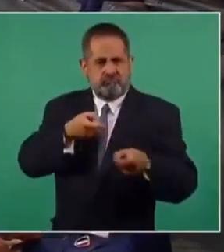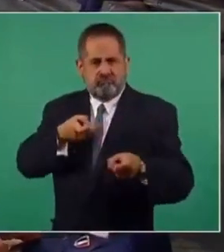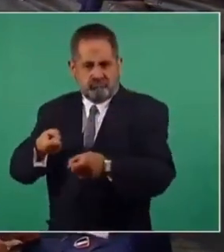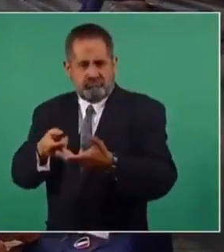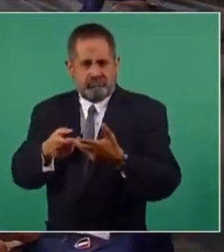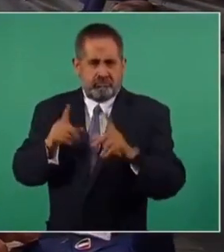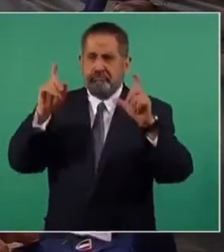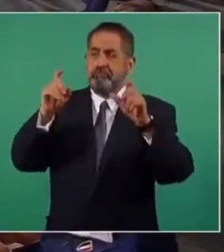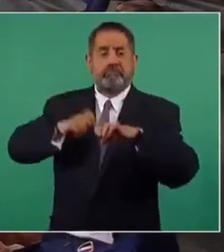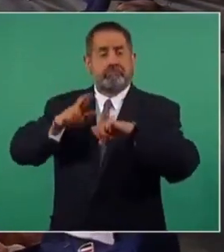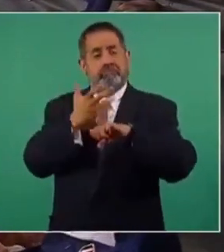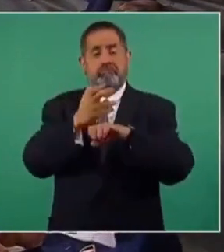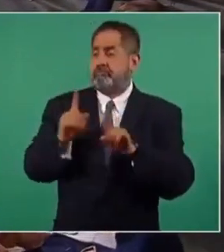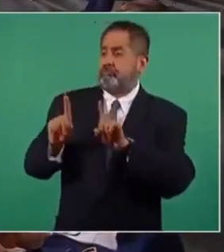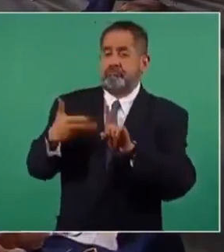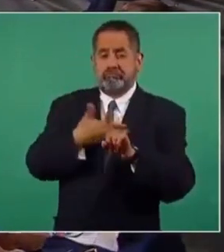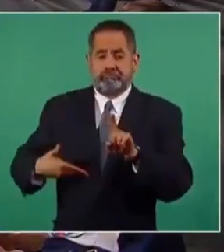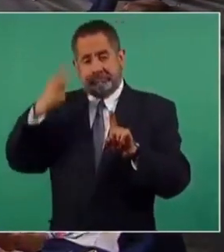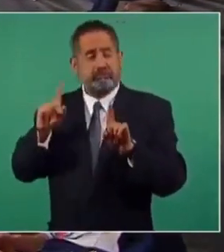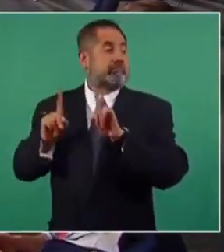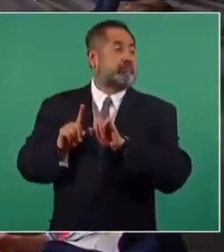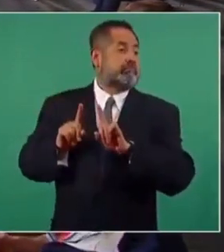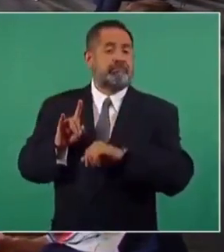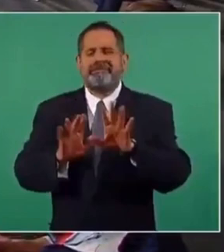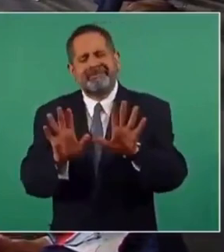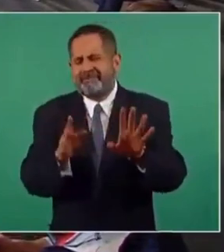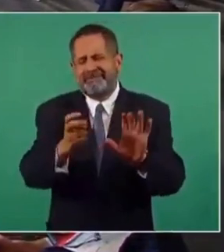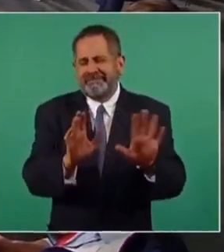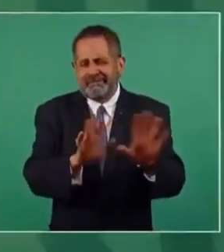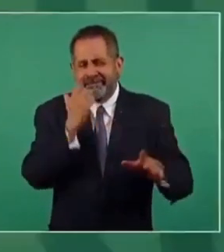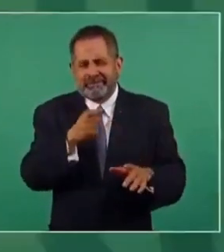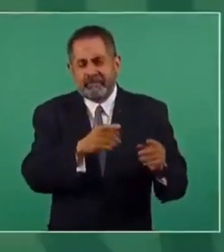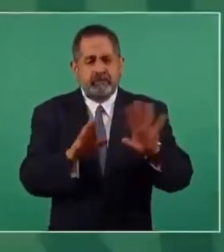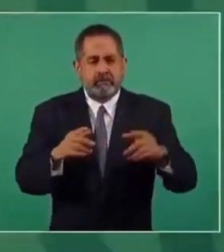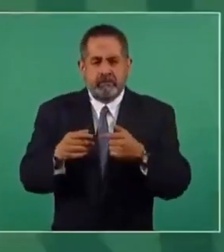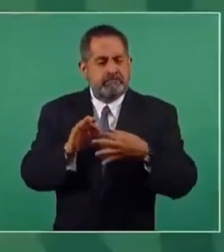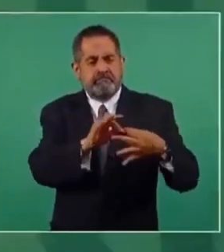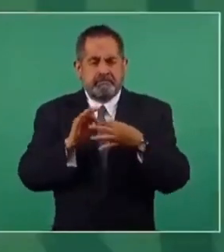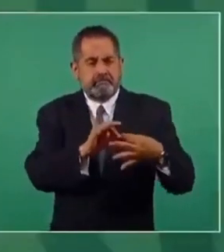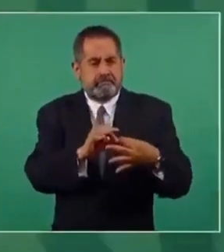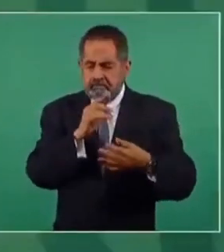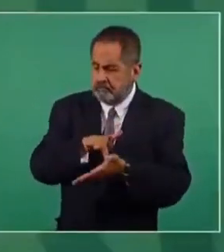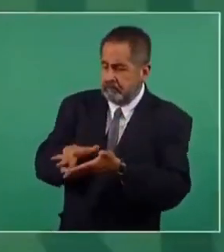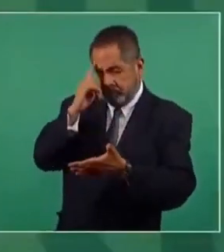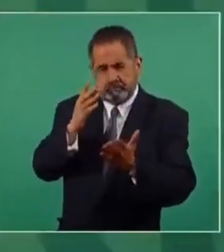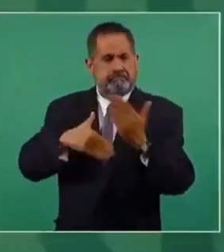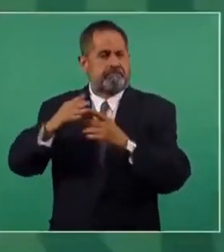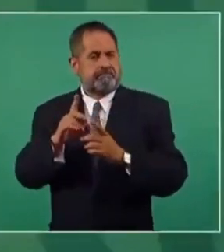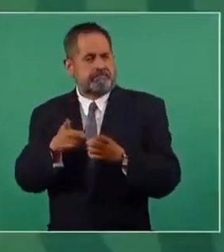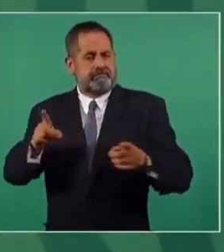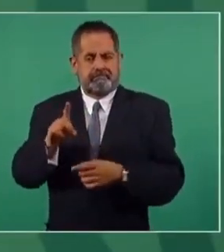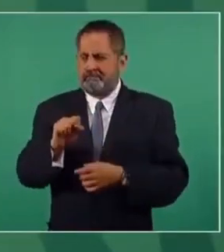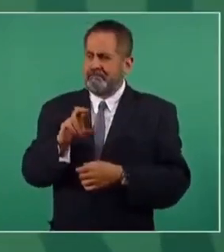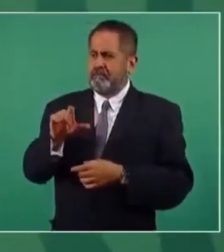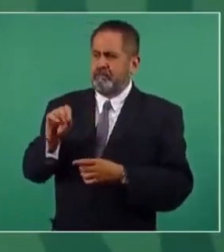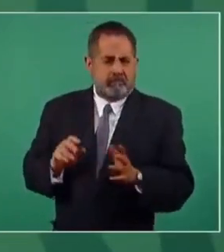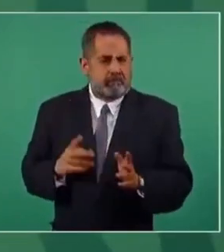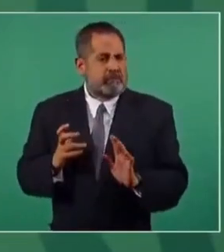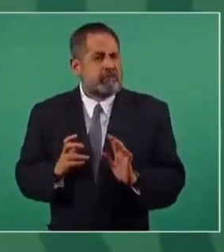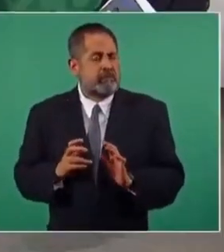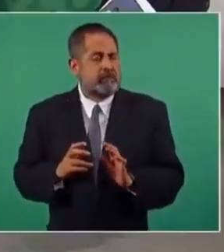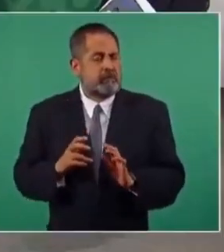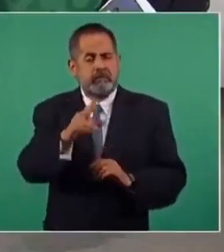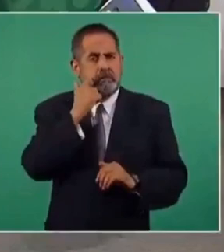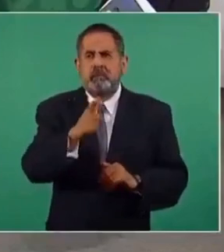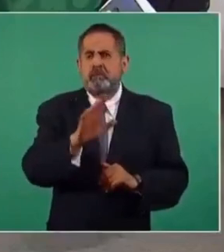y se tomaba la foto el embajador de Estados Unidos con el presidente en turno de México, no queremos eso, queremos cooperación para el desarrollo, ya no queremos ni